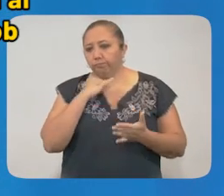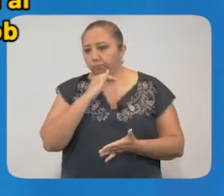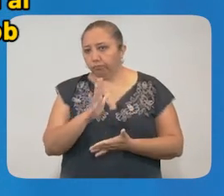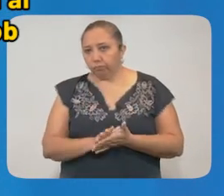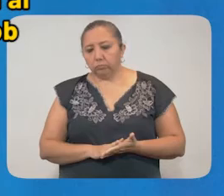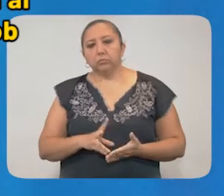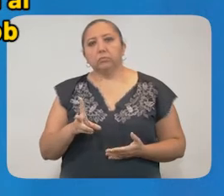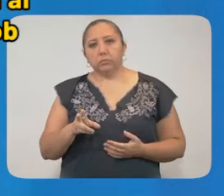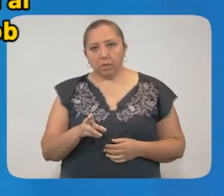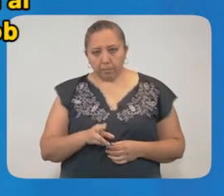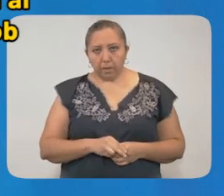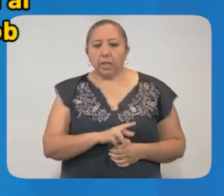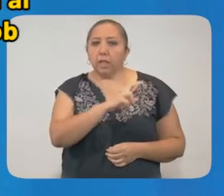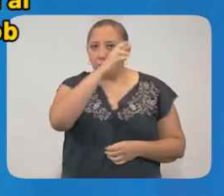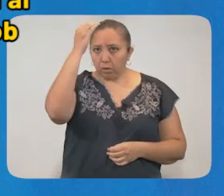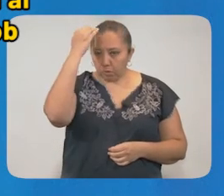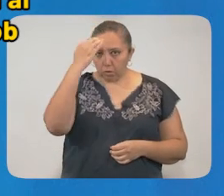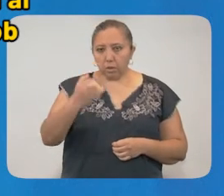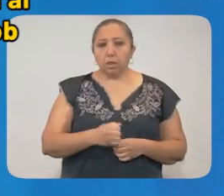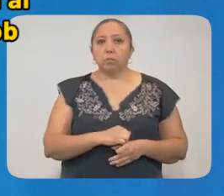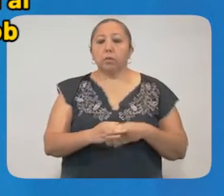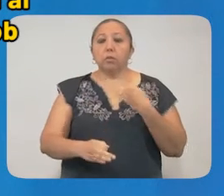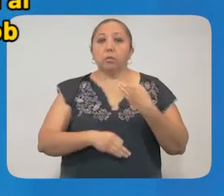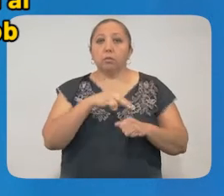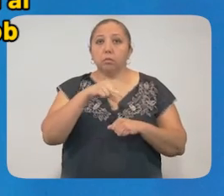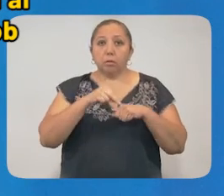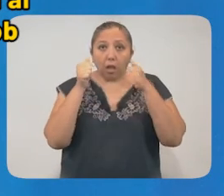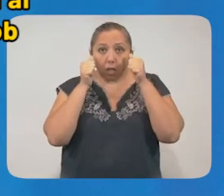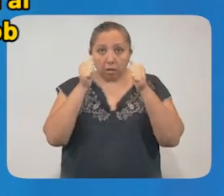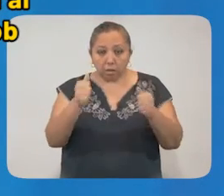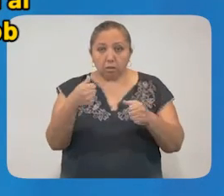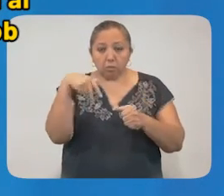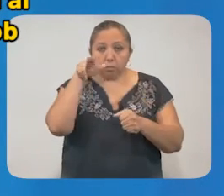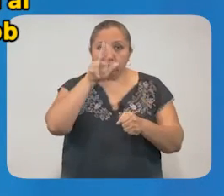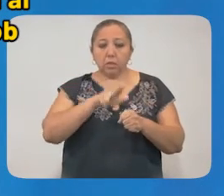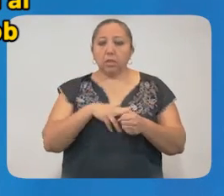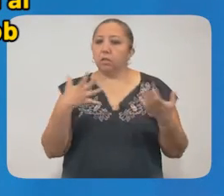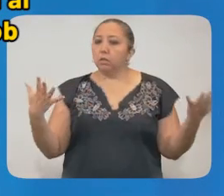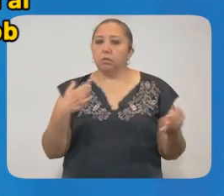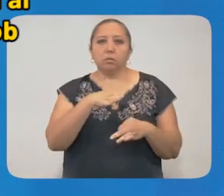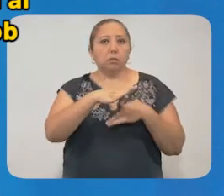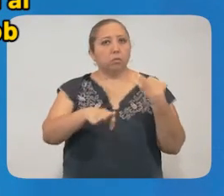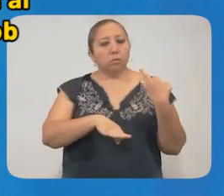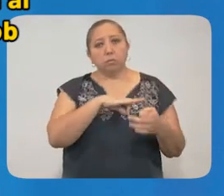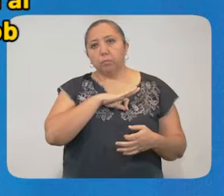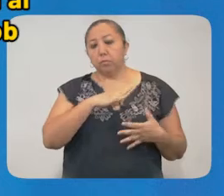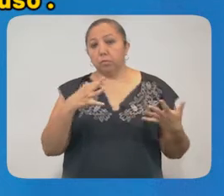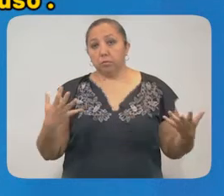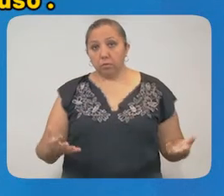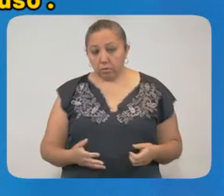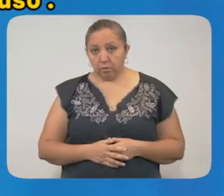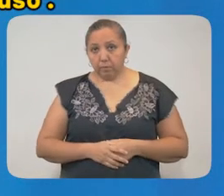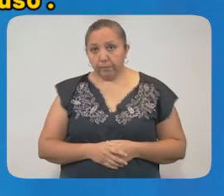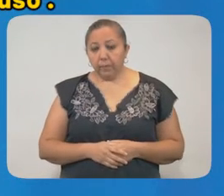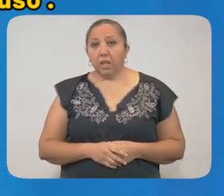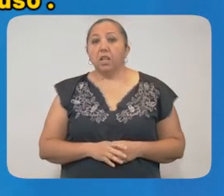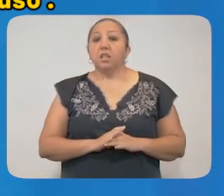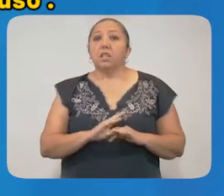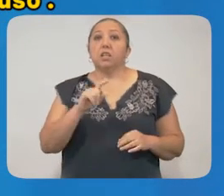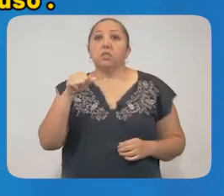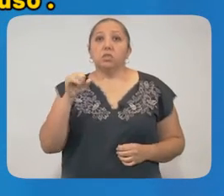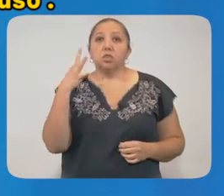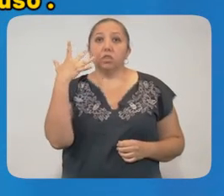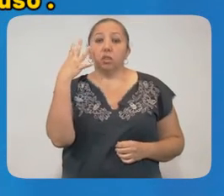y nuestro reconocimiento a nuestros compañeros que los atendieron en el hospital y que hicieron todo lo que estuvo en sus manos. En total,